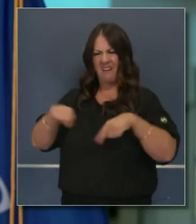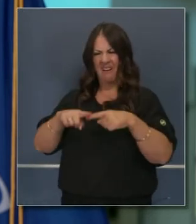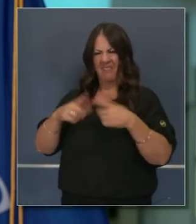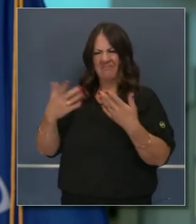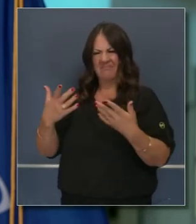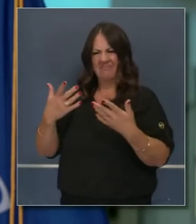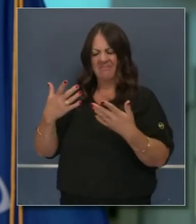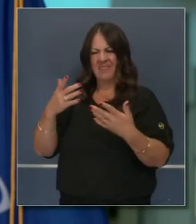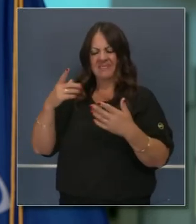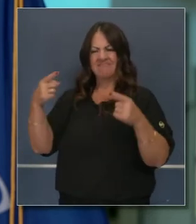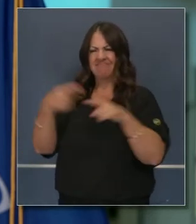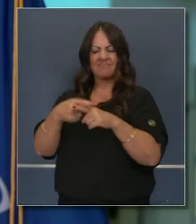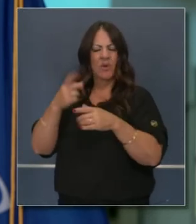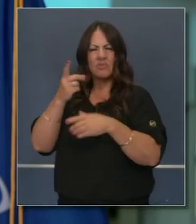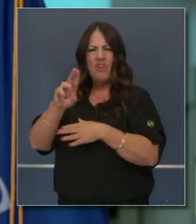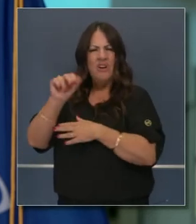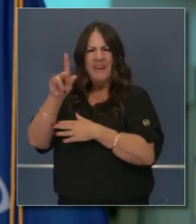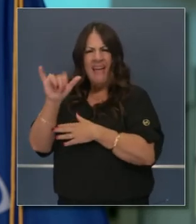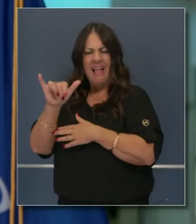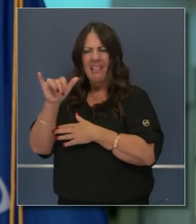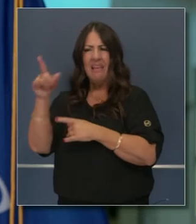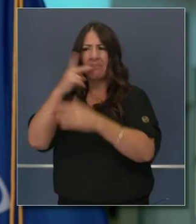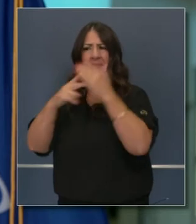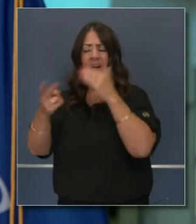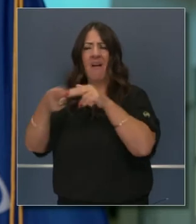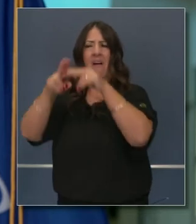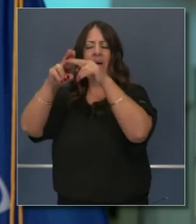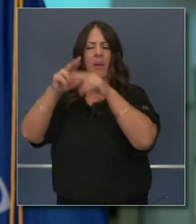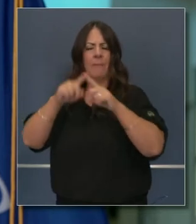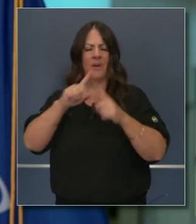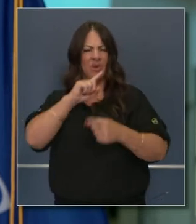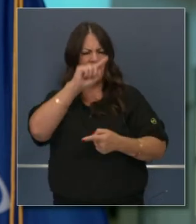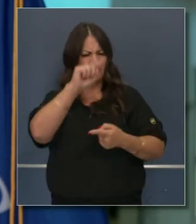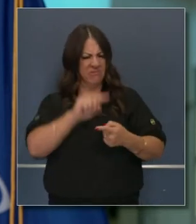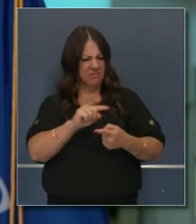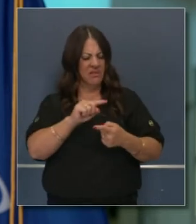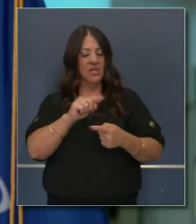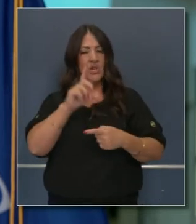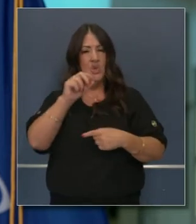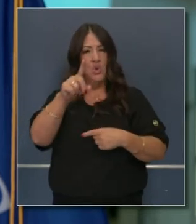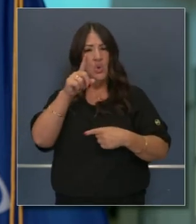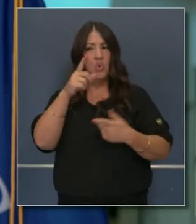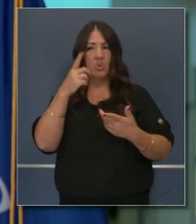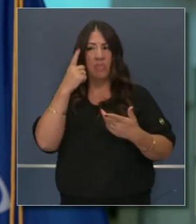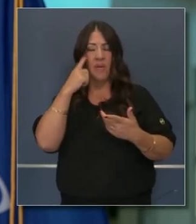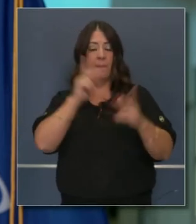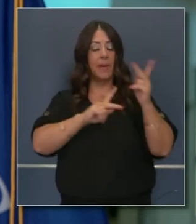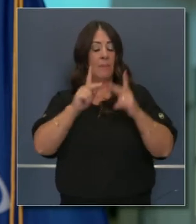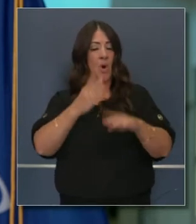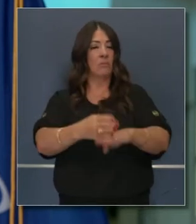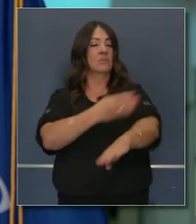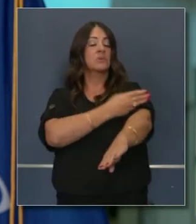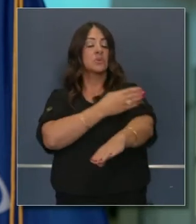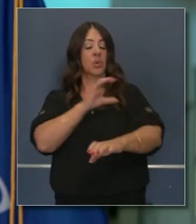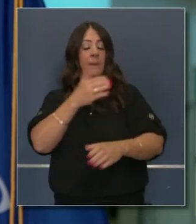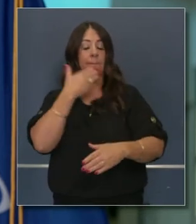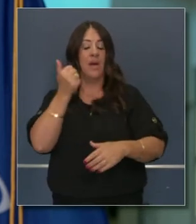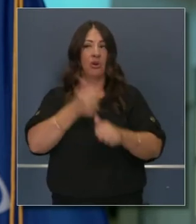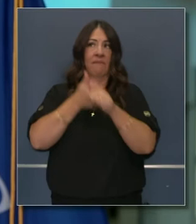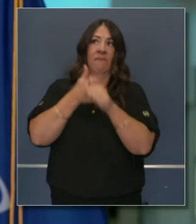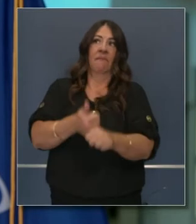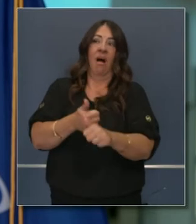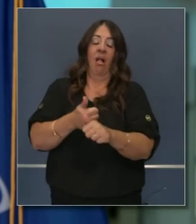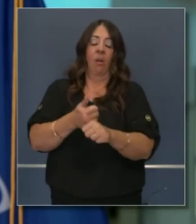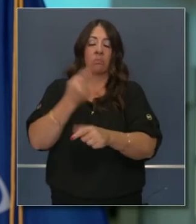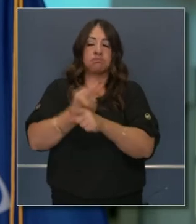las hospitalizaciones han bajado desde la proyección del doctor Ghali. Ese es el modelo está equivocado. Las personas están haciendo